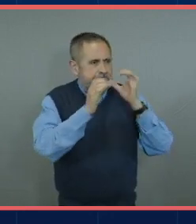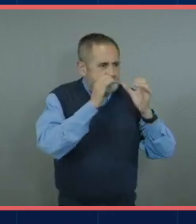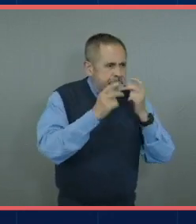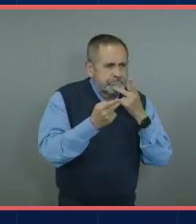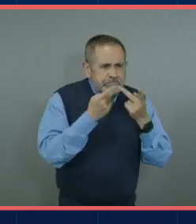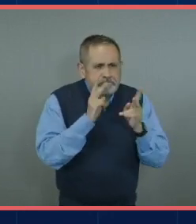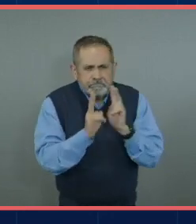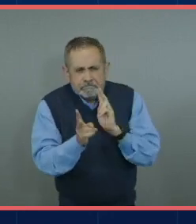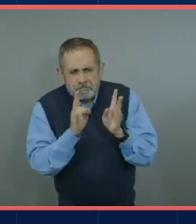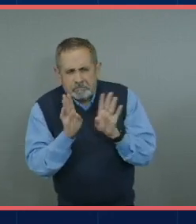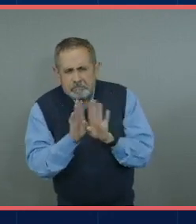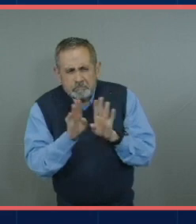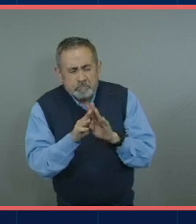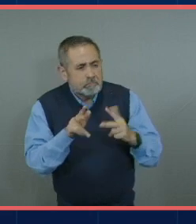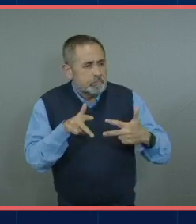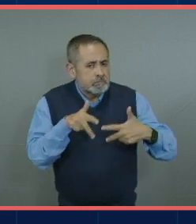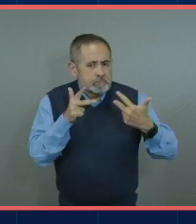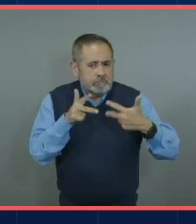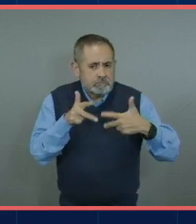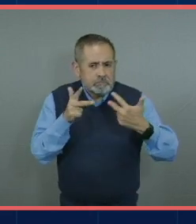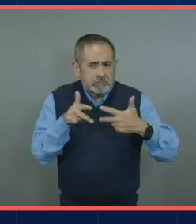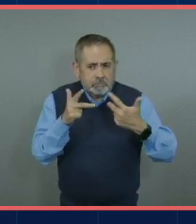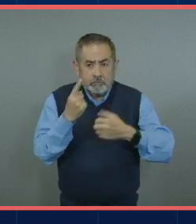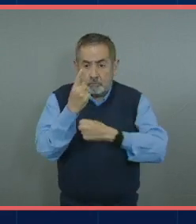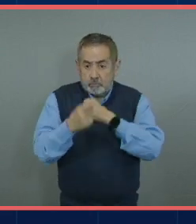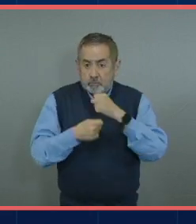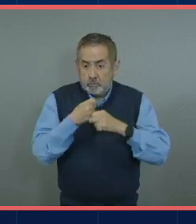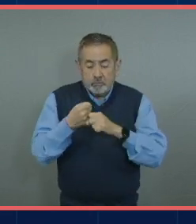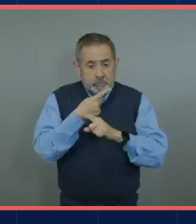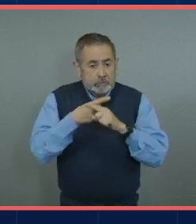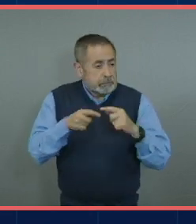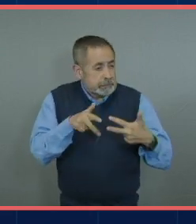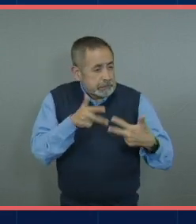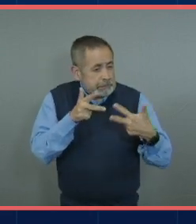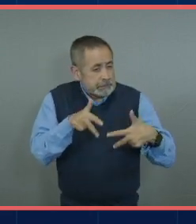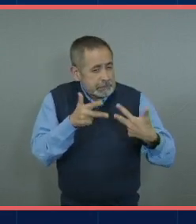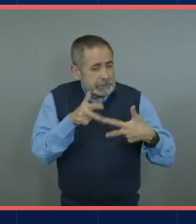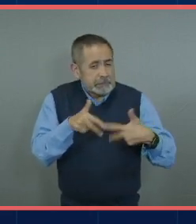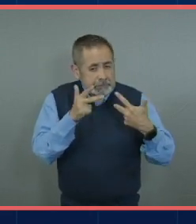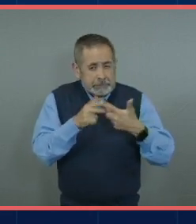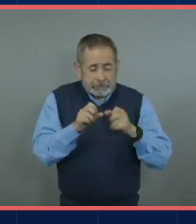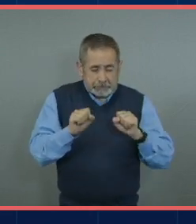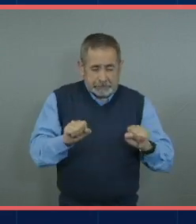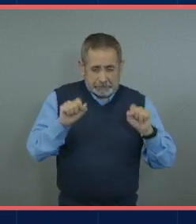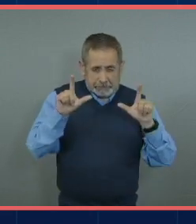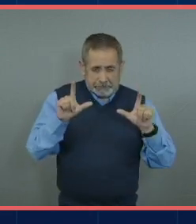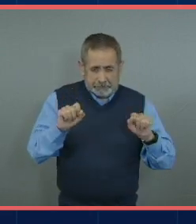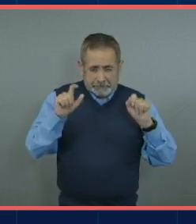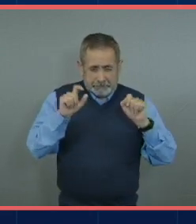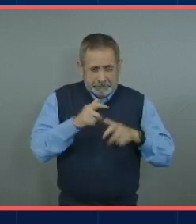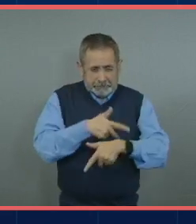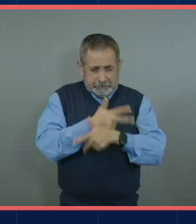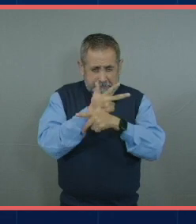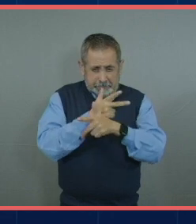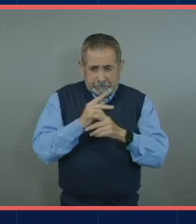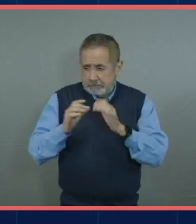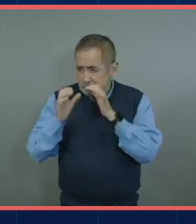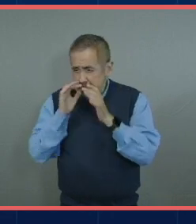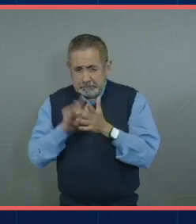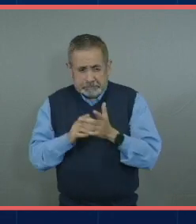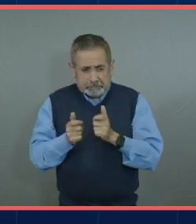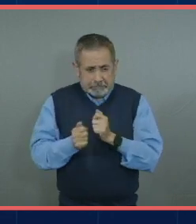completamente en línea casi año y medio estuve trabajando a través de una pantalla y comunicándome con mis compañeros